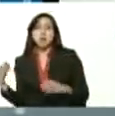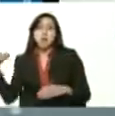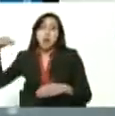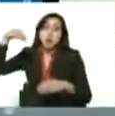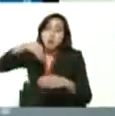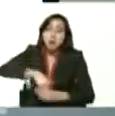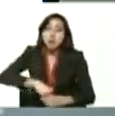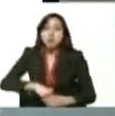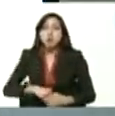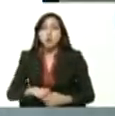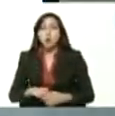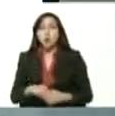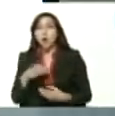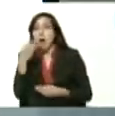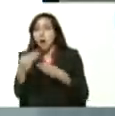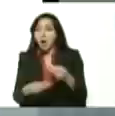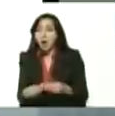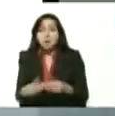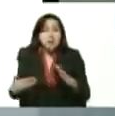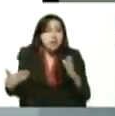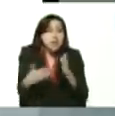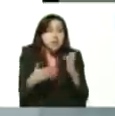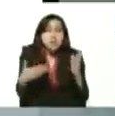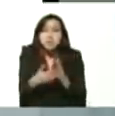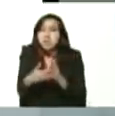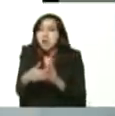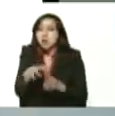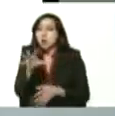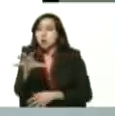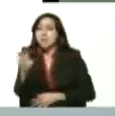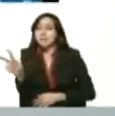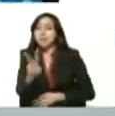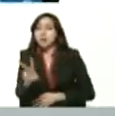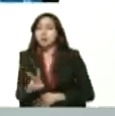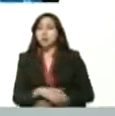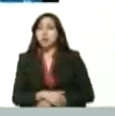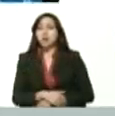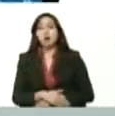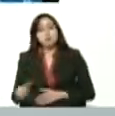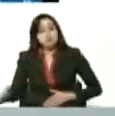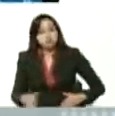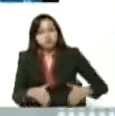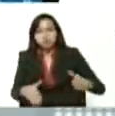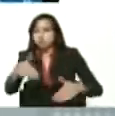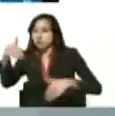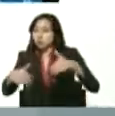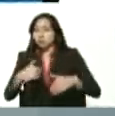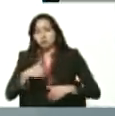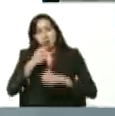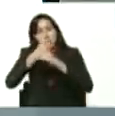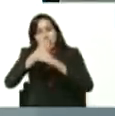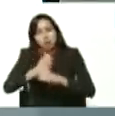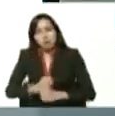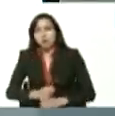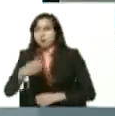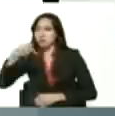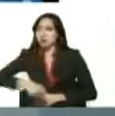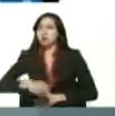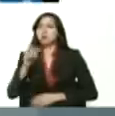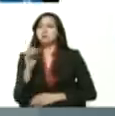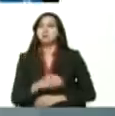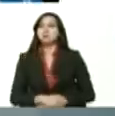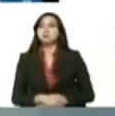de los atentados, del golpe de Estado, y vienen al camino electoral, aquí los esperamos, en el camino electoral,